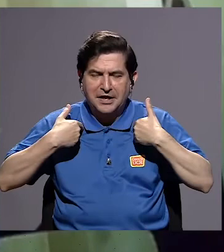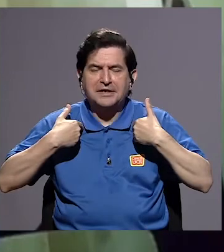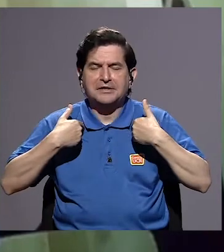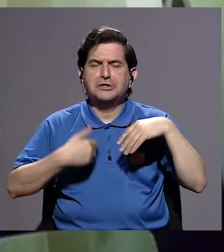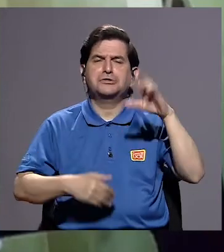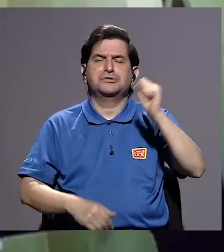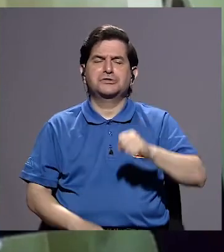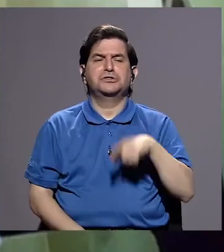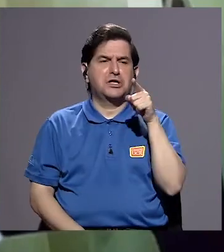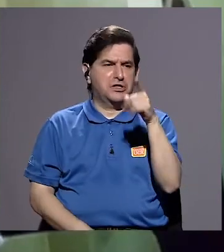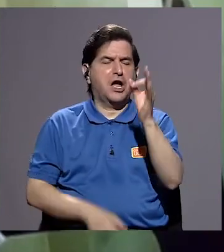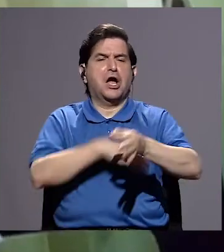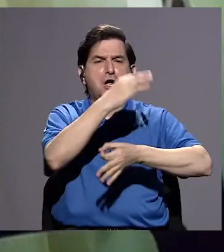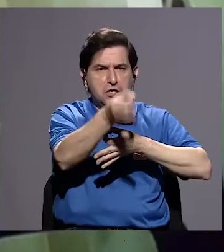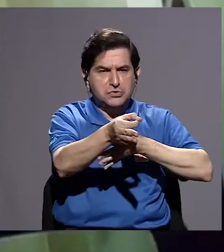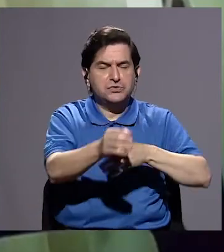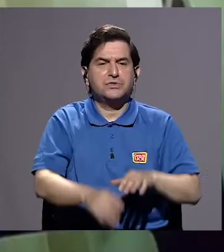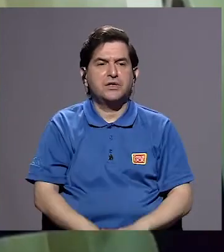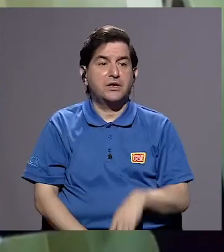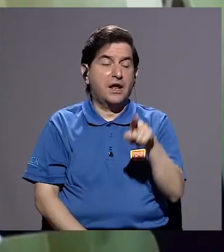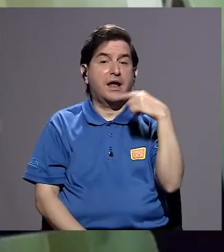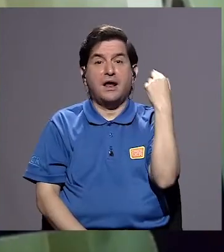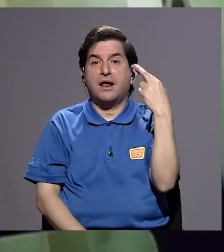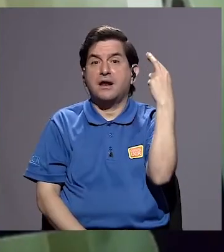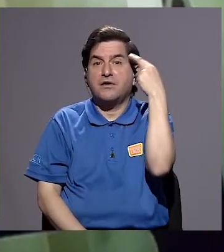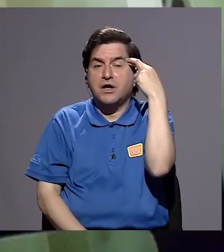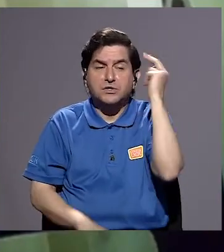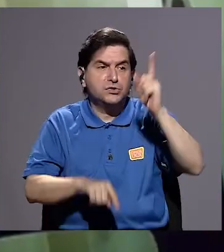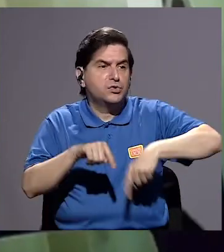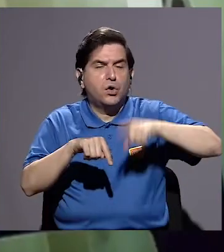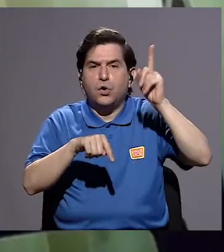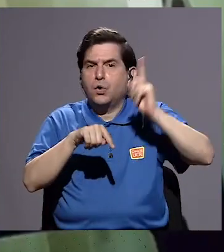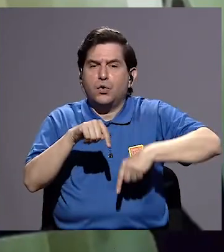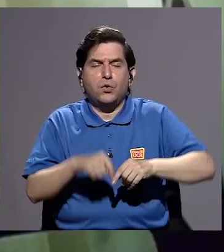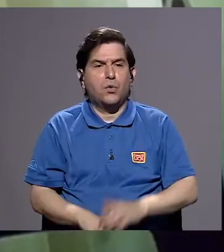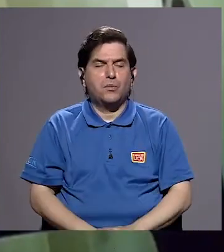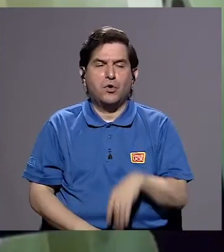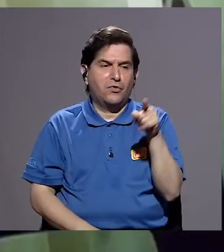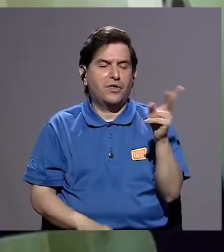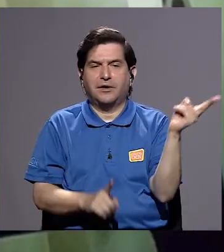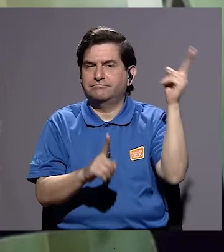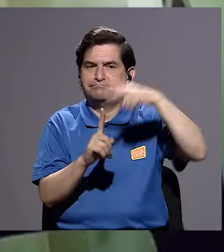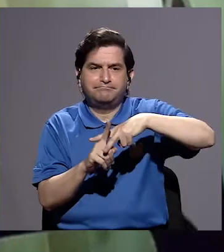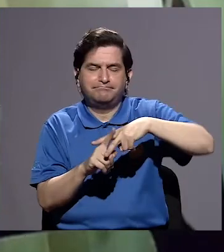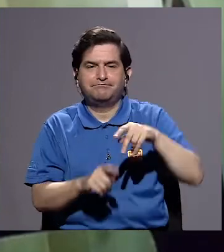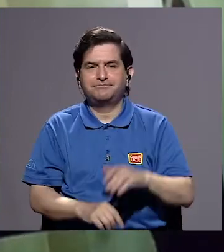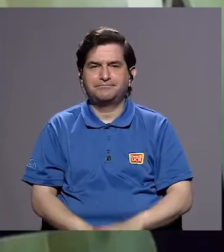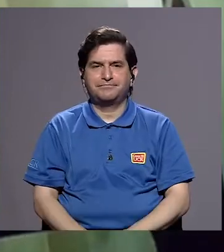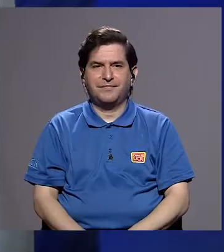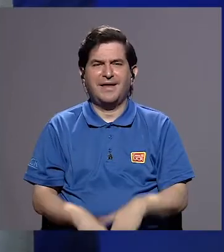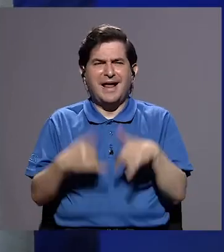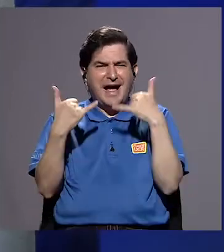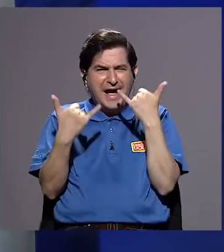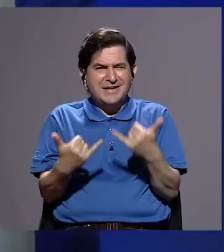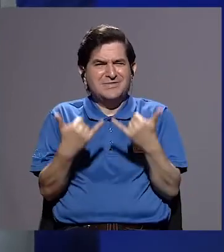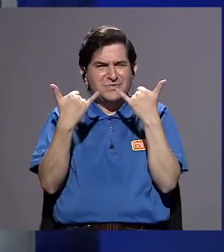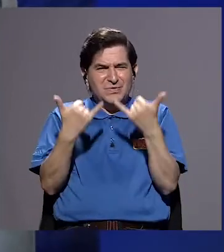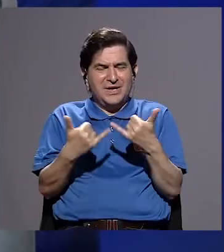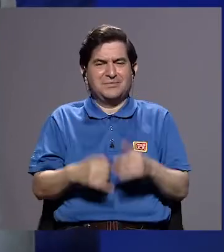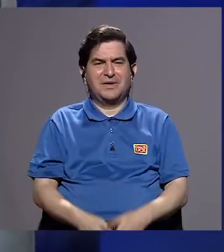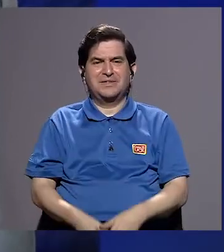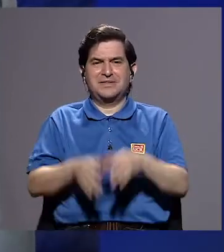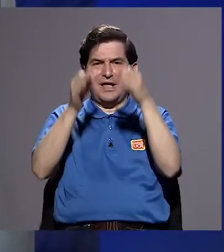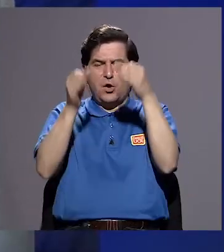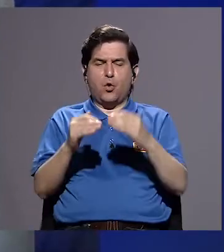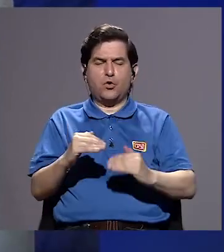suplirlo, ¿verdad? Cuando él por alguna razón no podía ejercer. En la actualidad, la